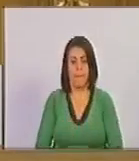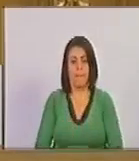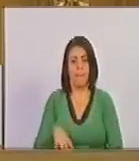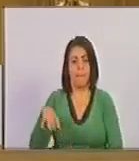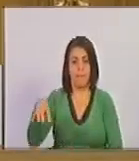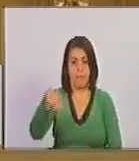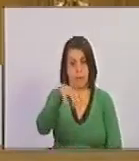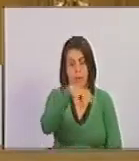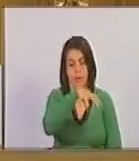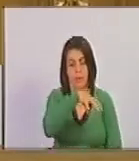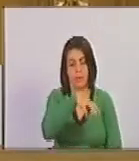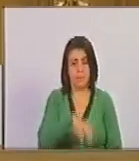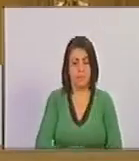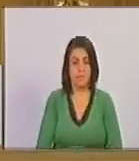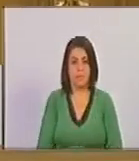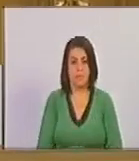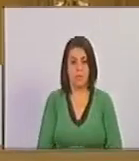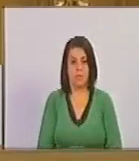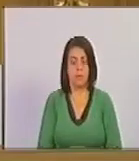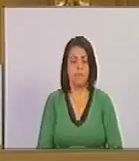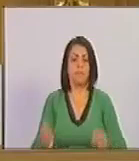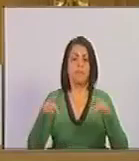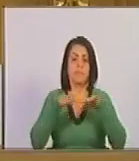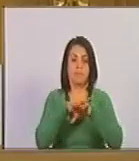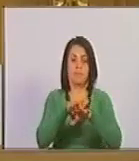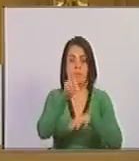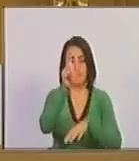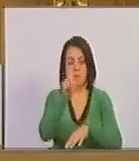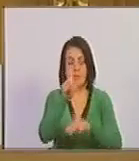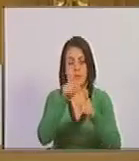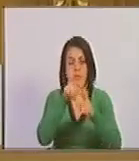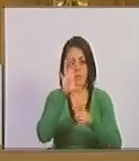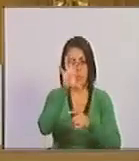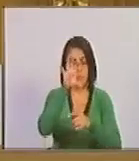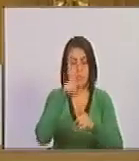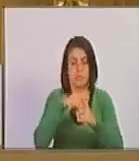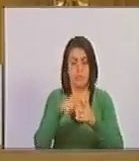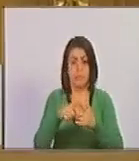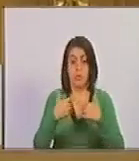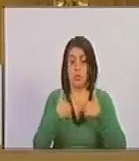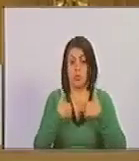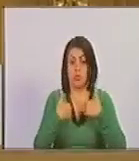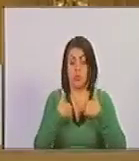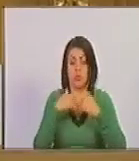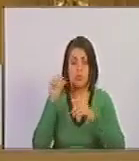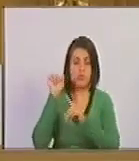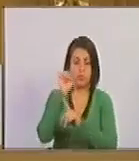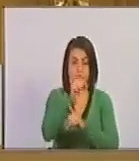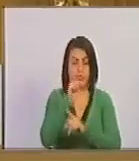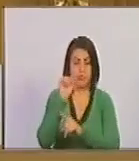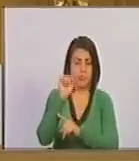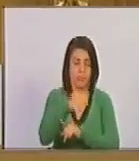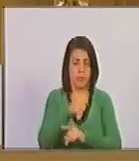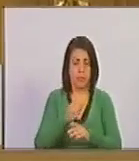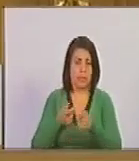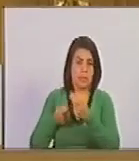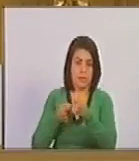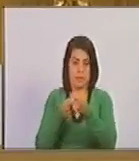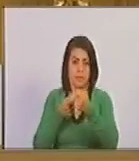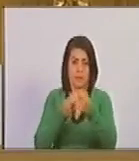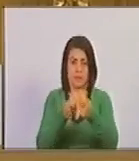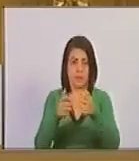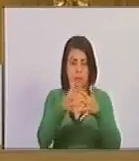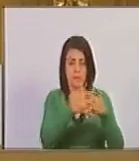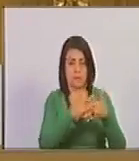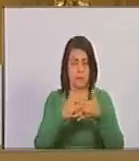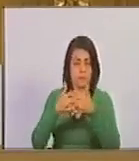y la integridad territorial, es víctima de la agresión constante por parte del